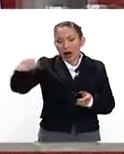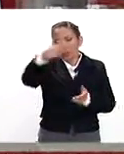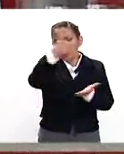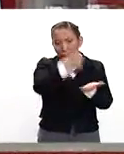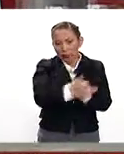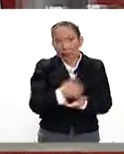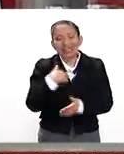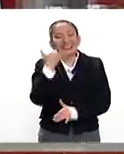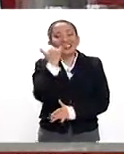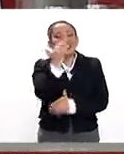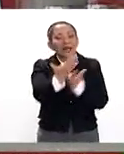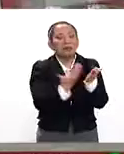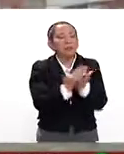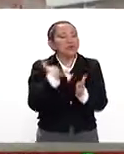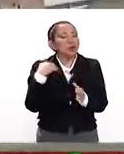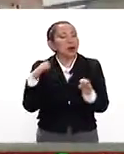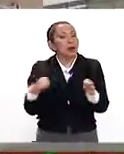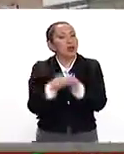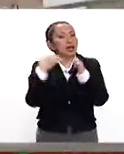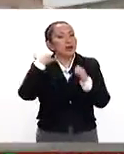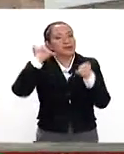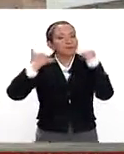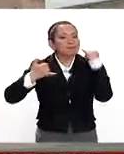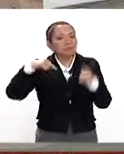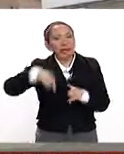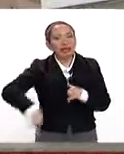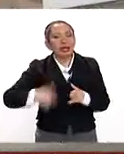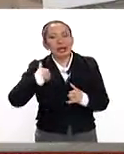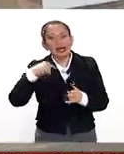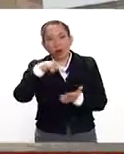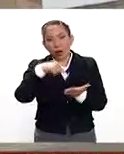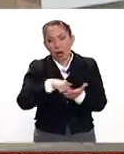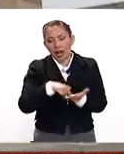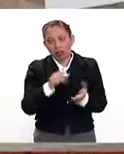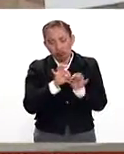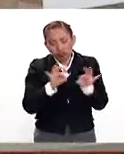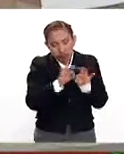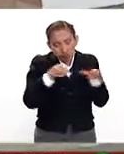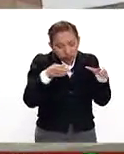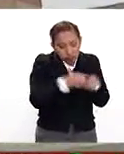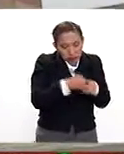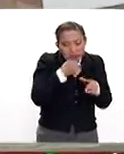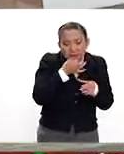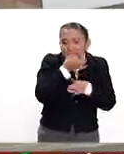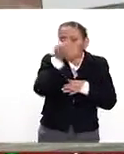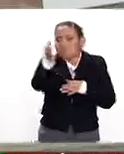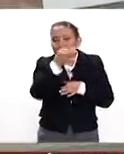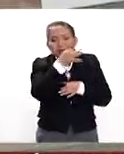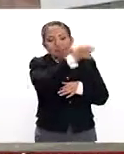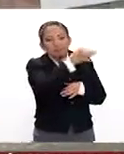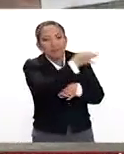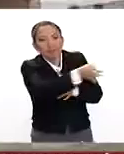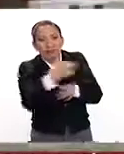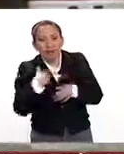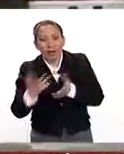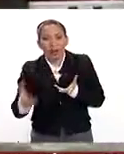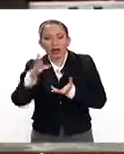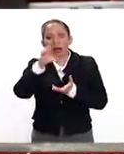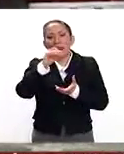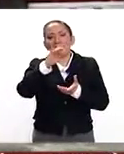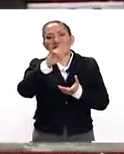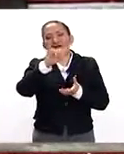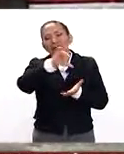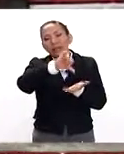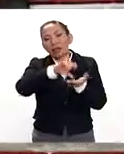y los servicios de emergencia que se reciben aquí en la estación central donde está la cabina central.